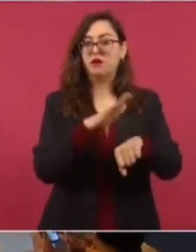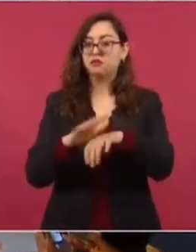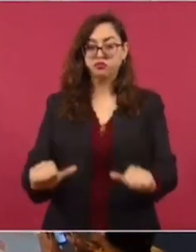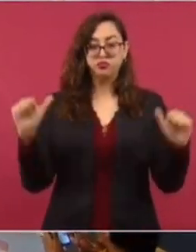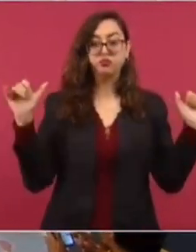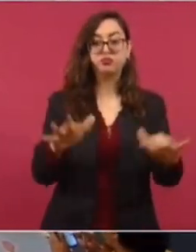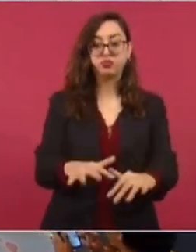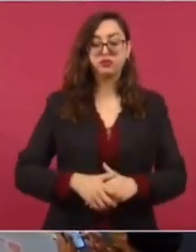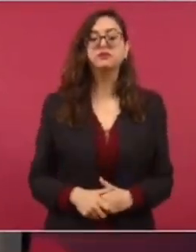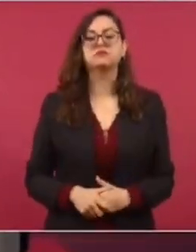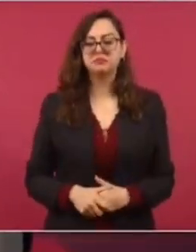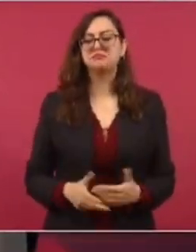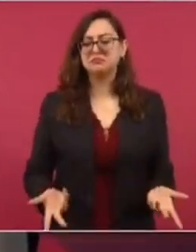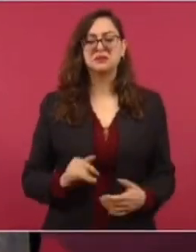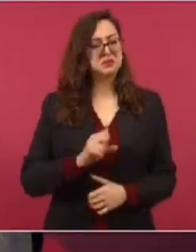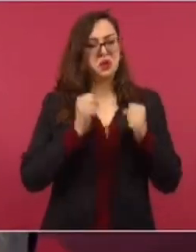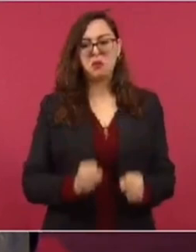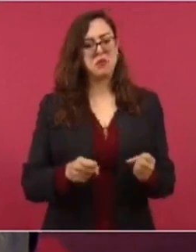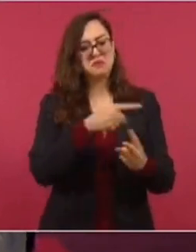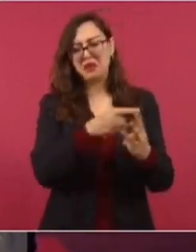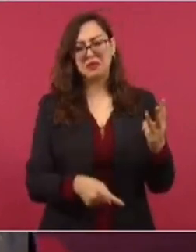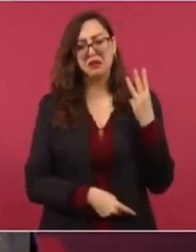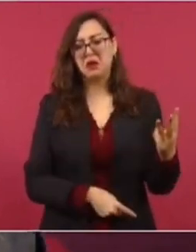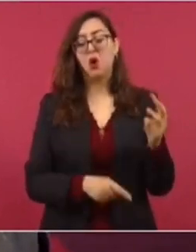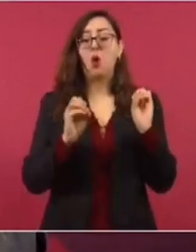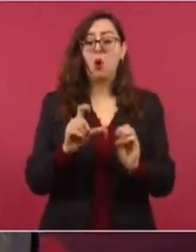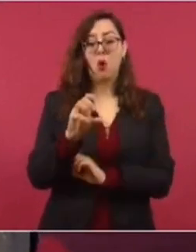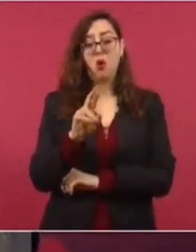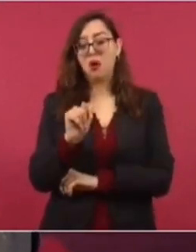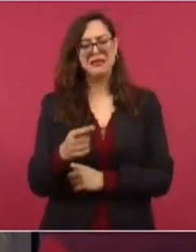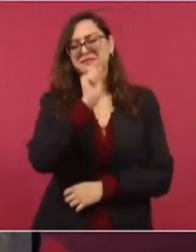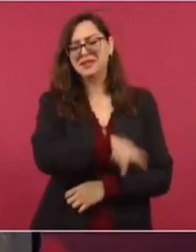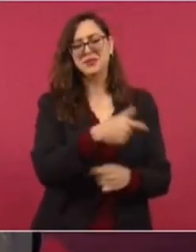hagan, sí, sí, sí. Si no es Claudio, es él. O lo le demola.